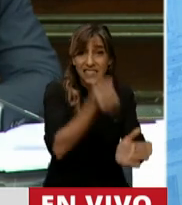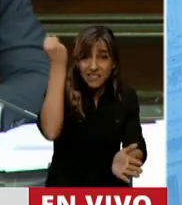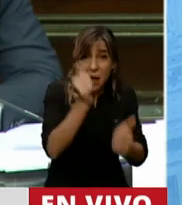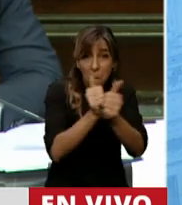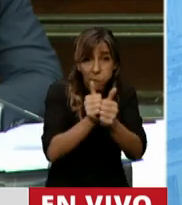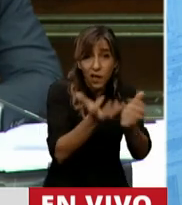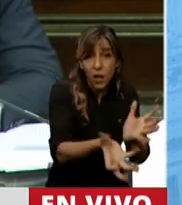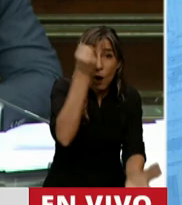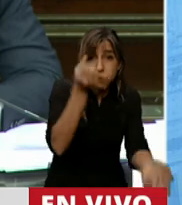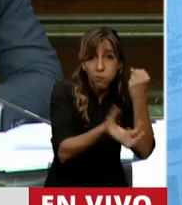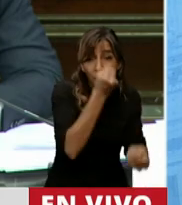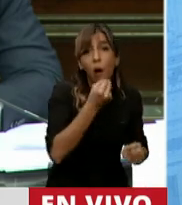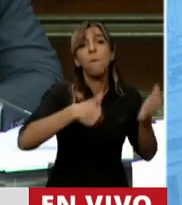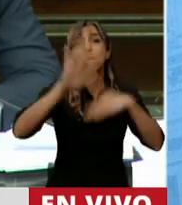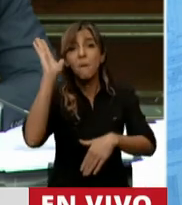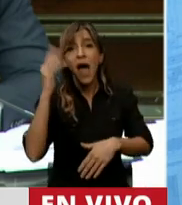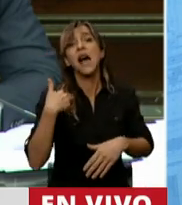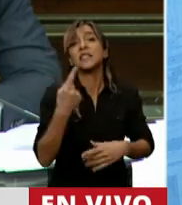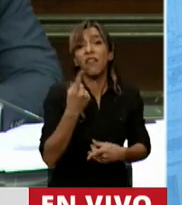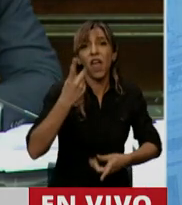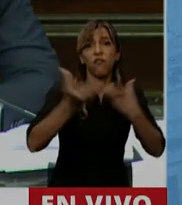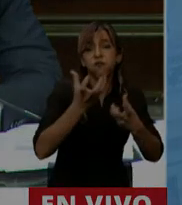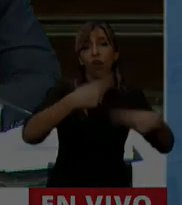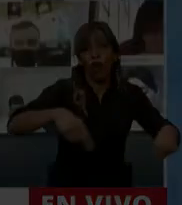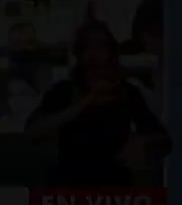vandalismo de silo bolsa? Muchas gracias, Presidente.